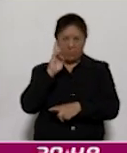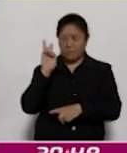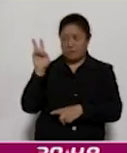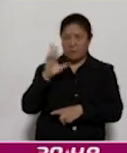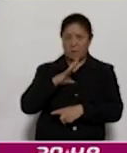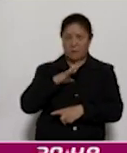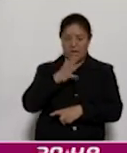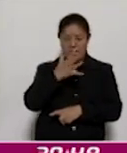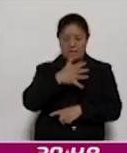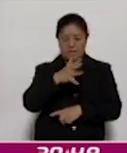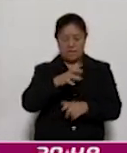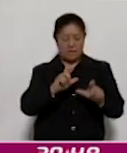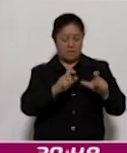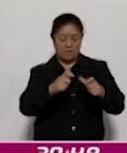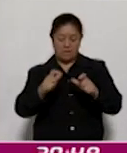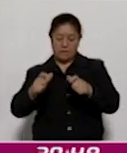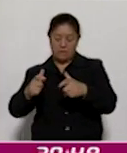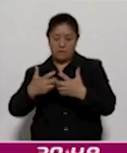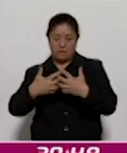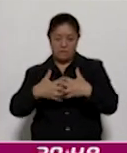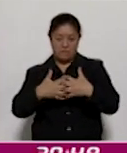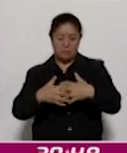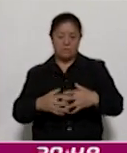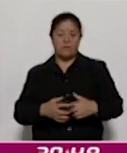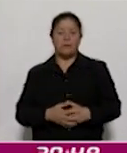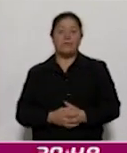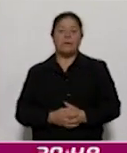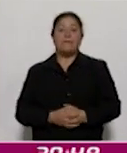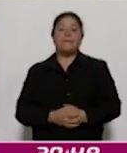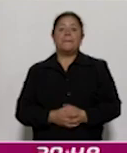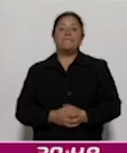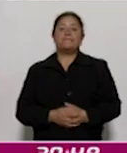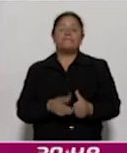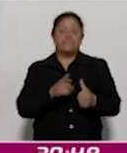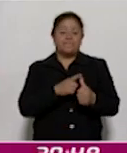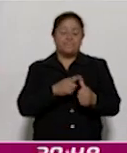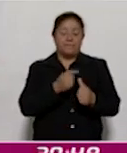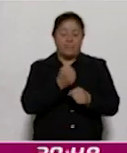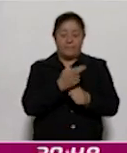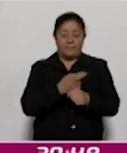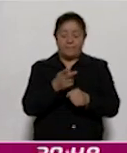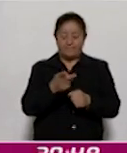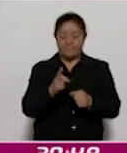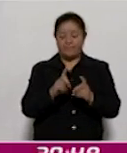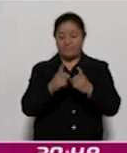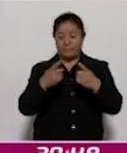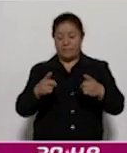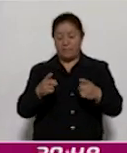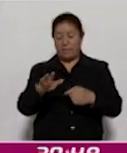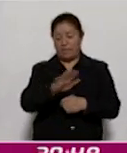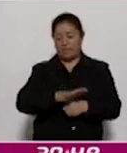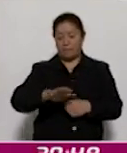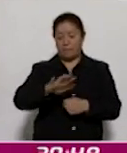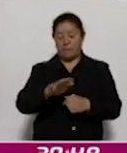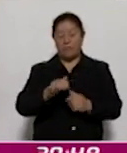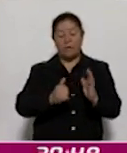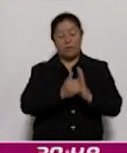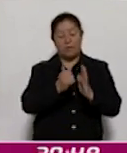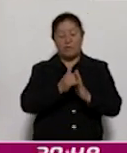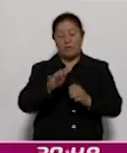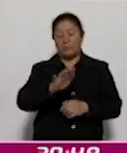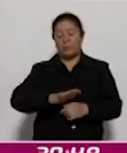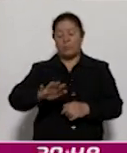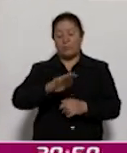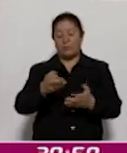corredores industriales. Mientras que la primera secretaria de Desarrollo Urbano, Obras Públicas y Ordenamiento Territorial de Guerrero, Irene